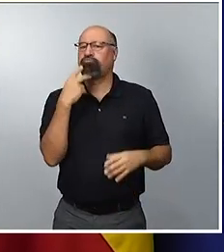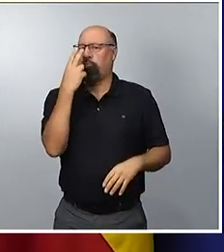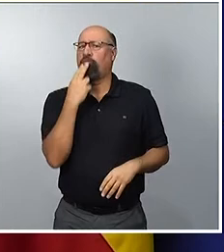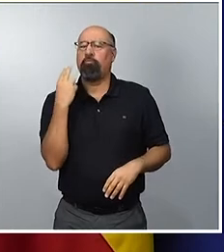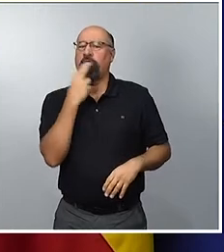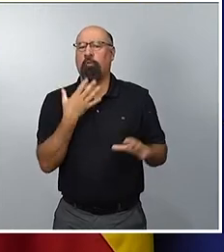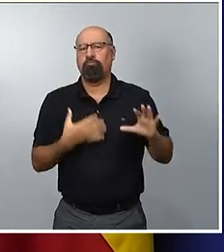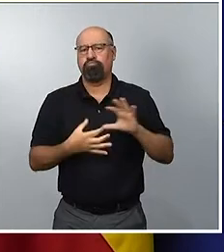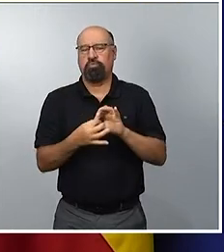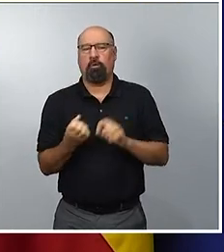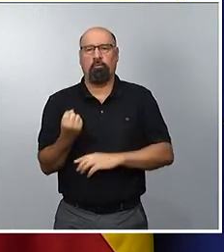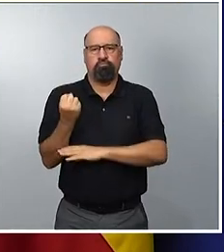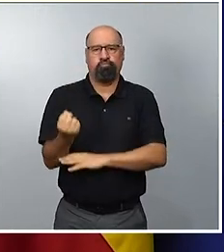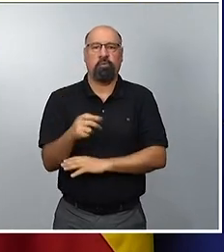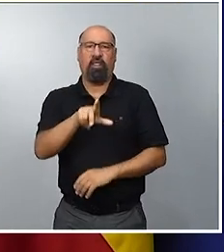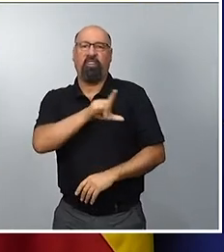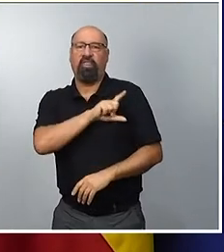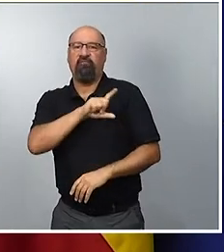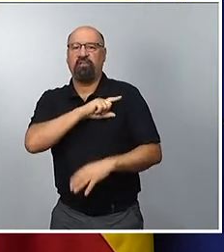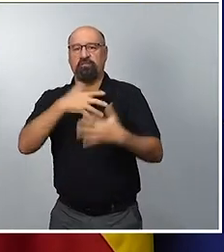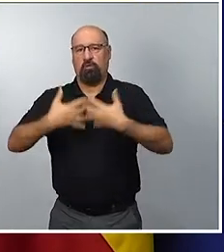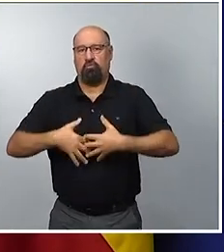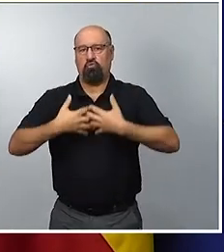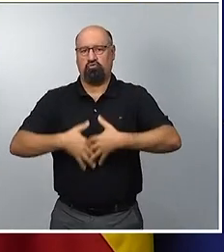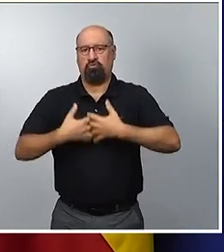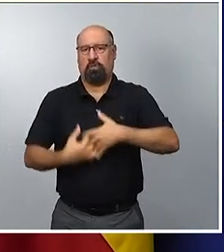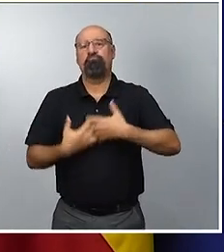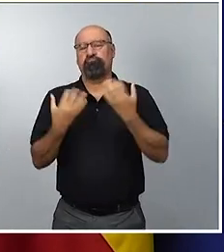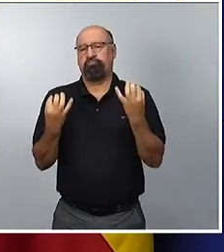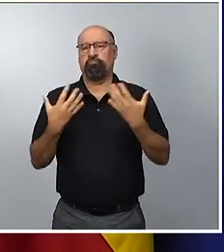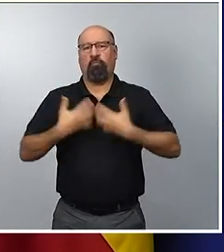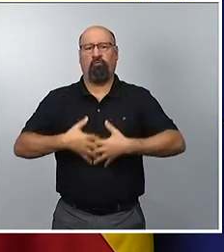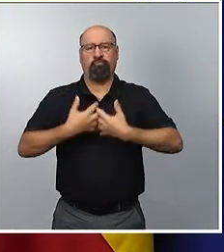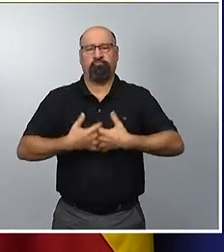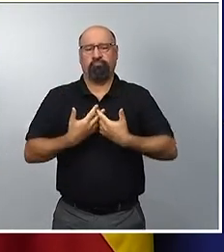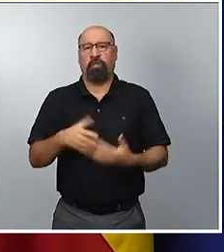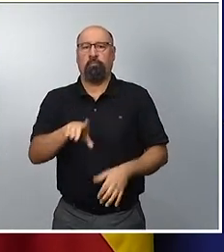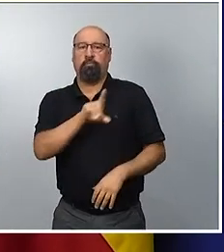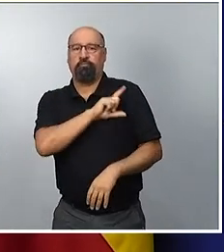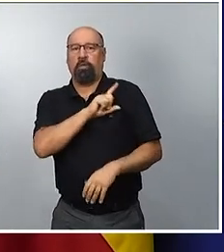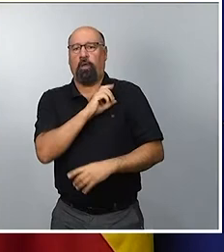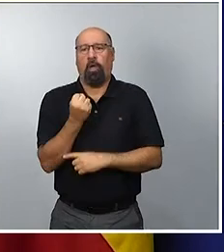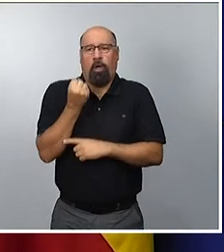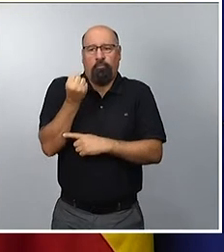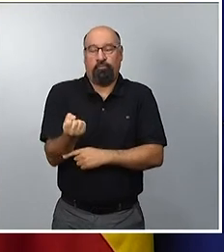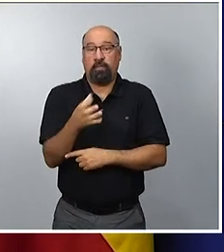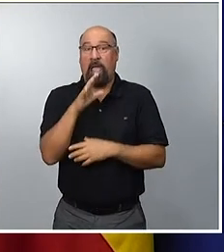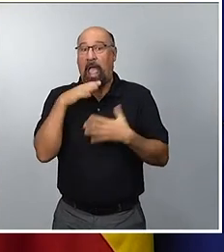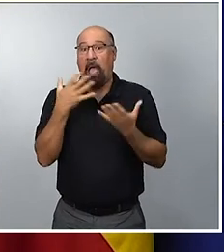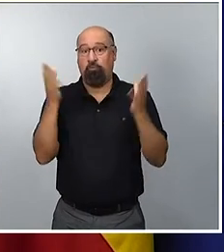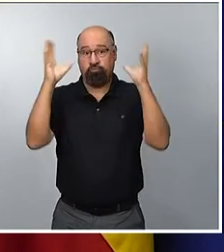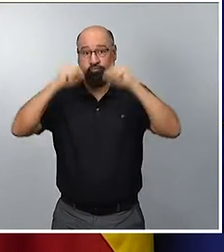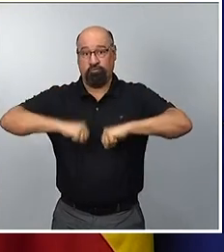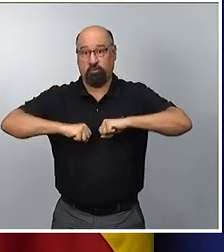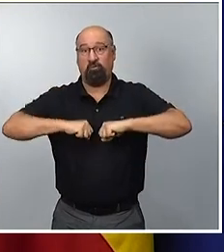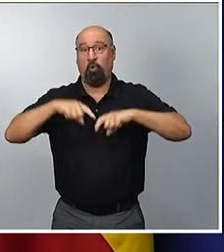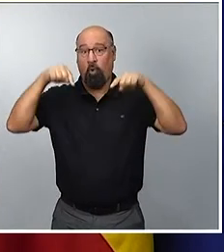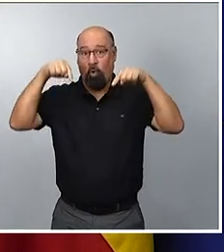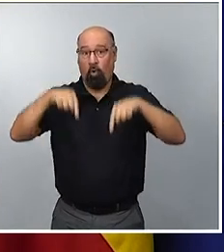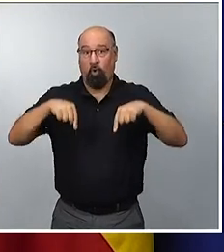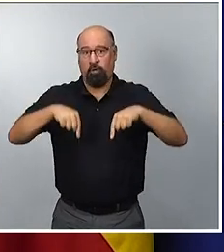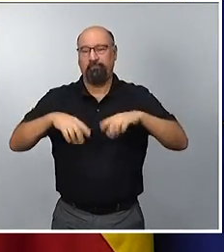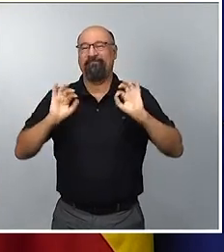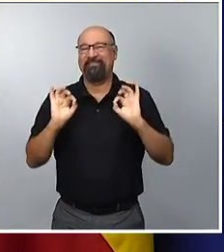industria de la defensa en nuestro país. Es una muestra de ello, es este acuerdo que hoy traemos. En esa